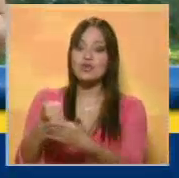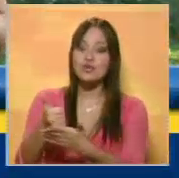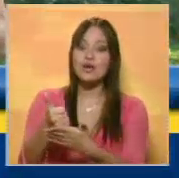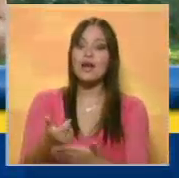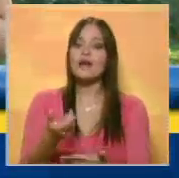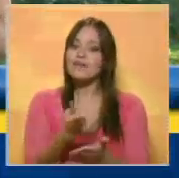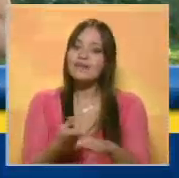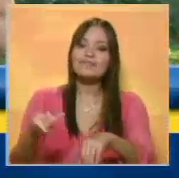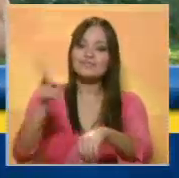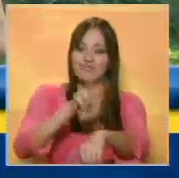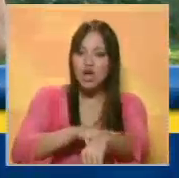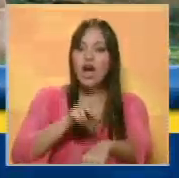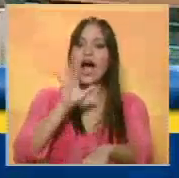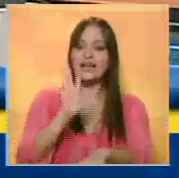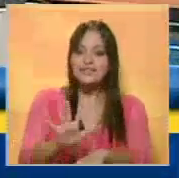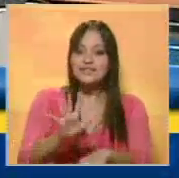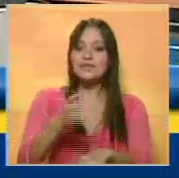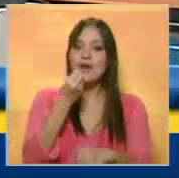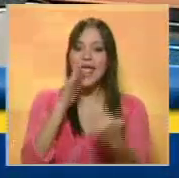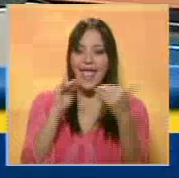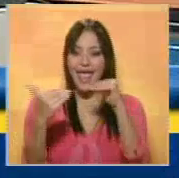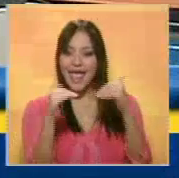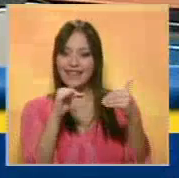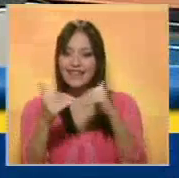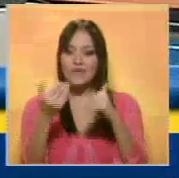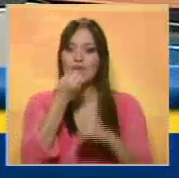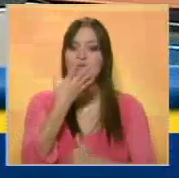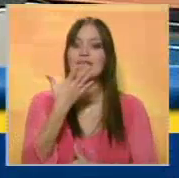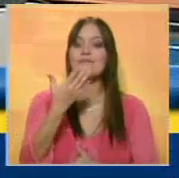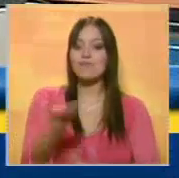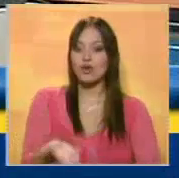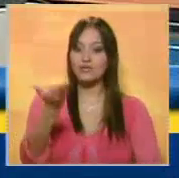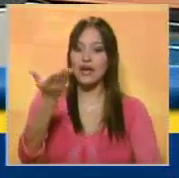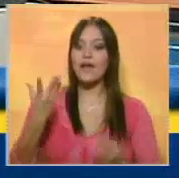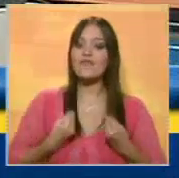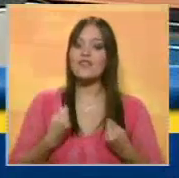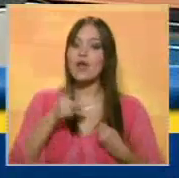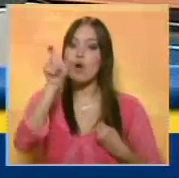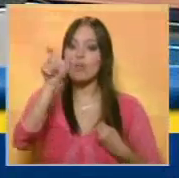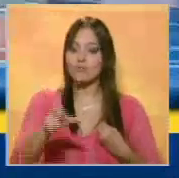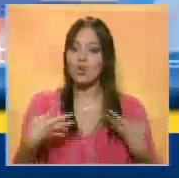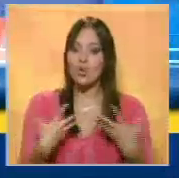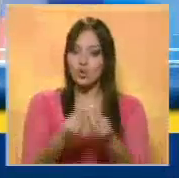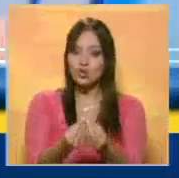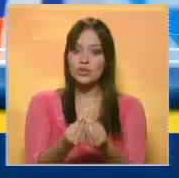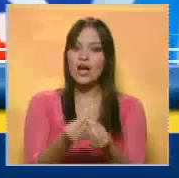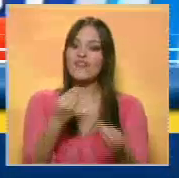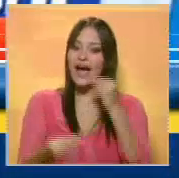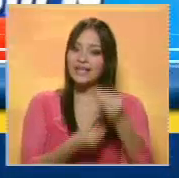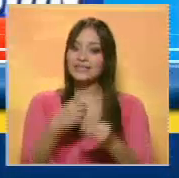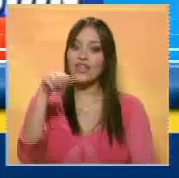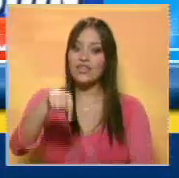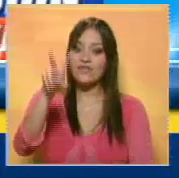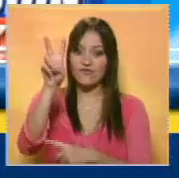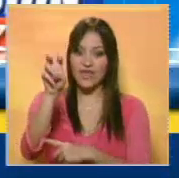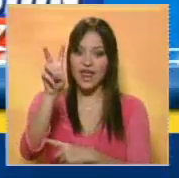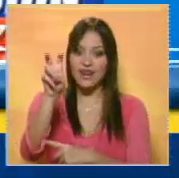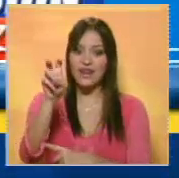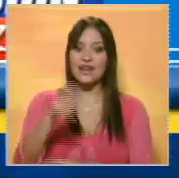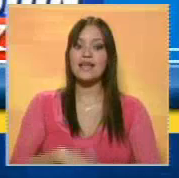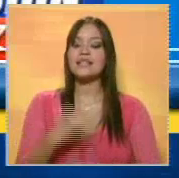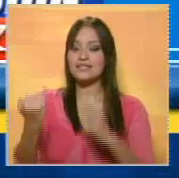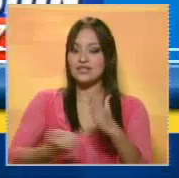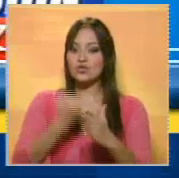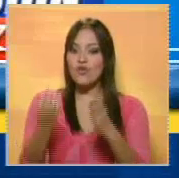reforzamiento de principios éticos necesarios para convivir en sociedad. La ceremonia de premiación se realizará este viernes en el